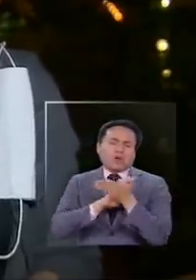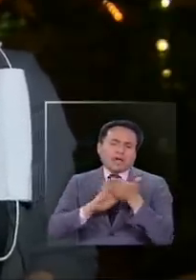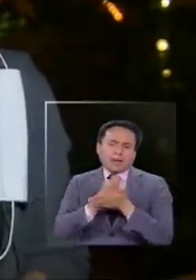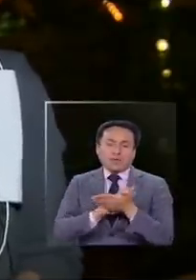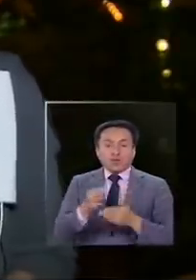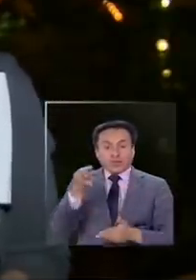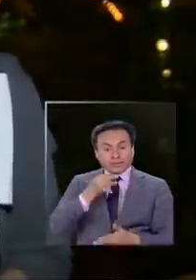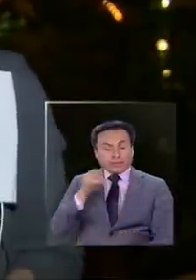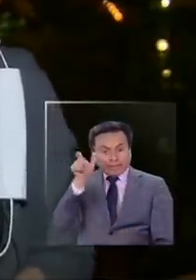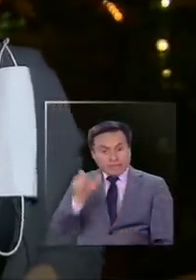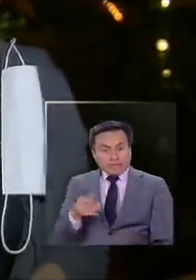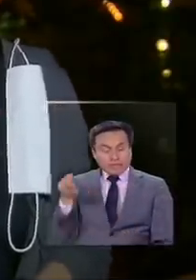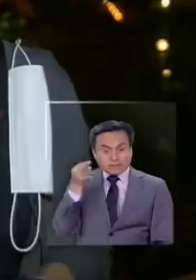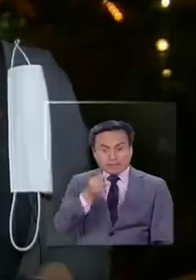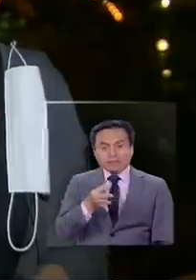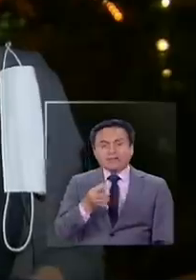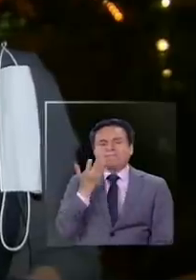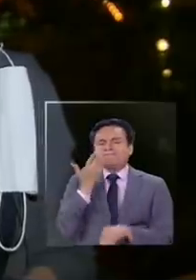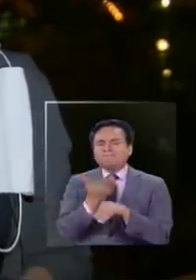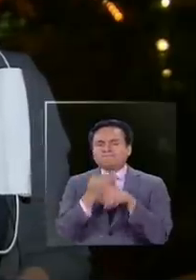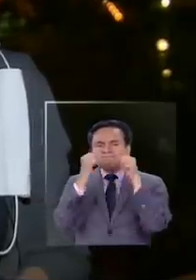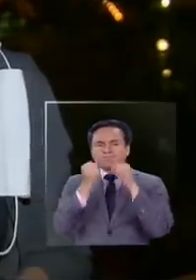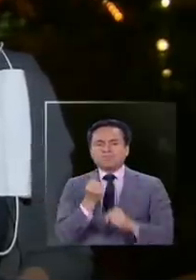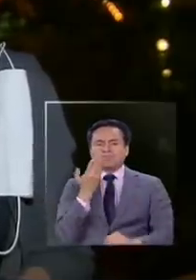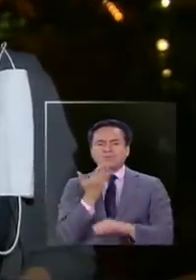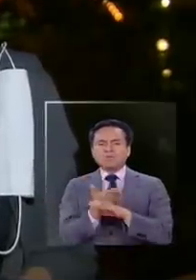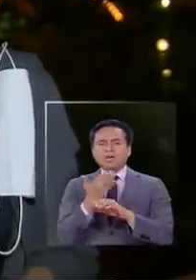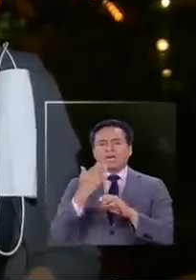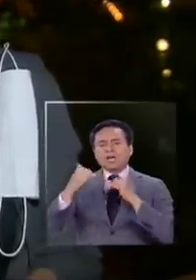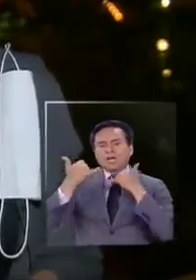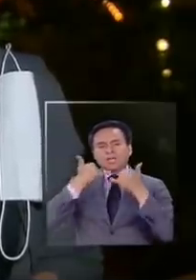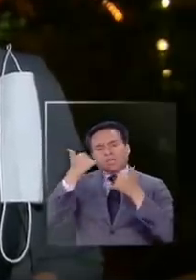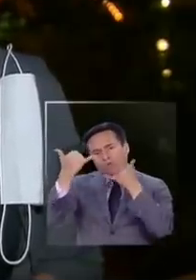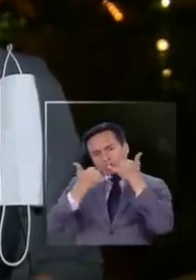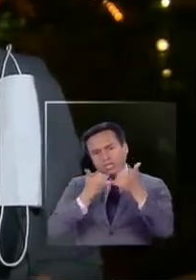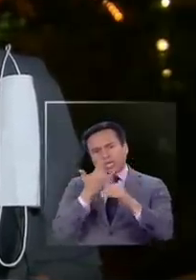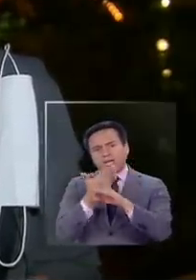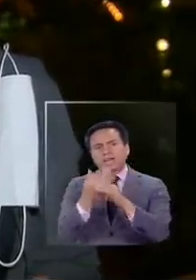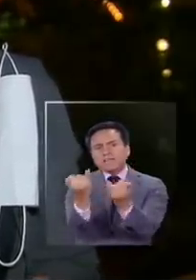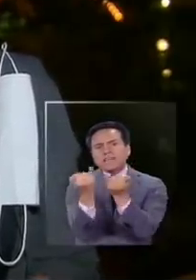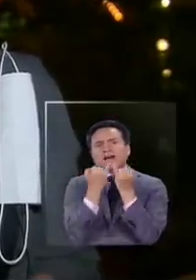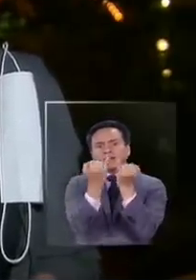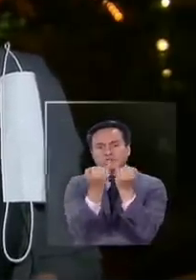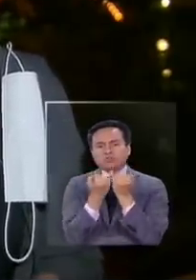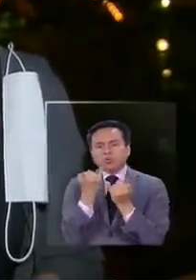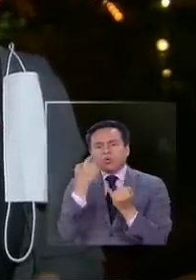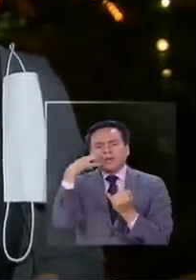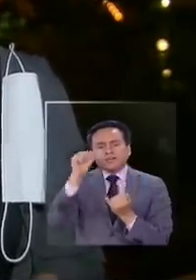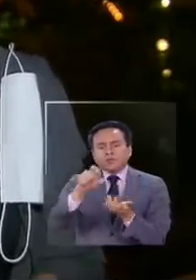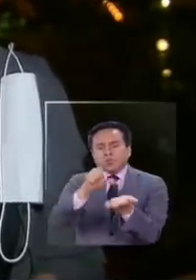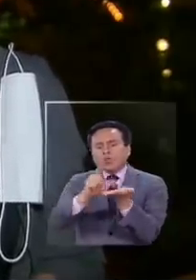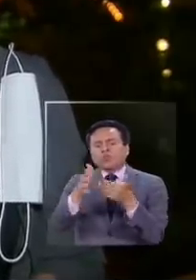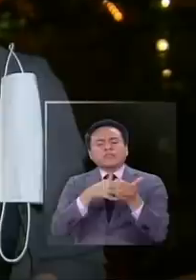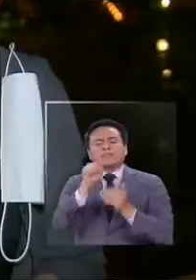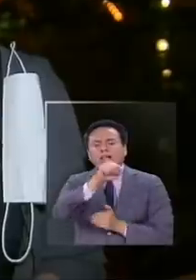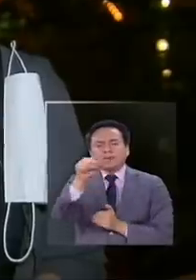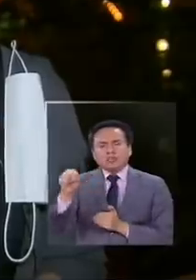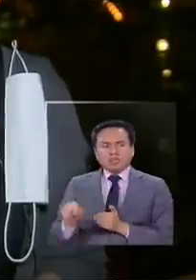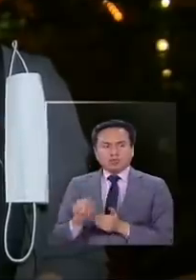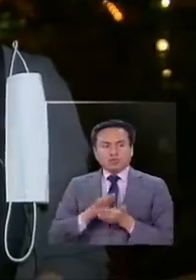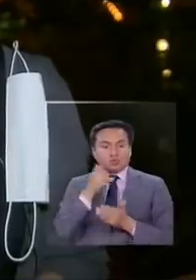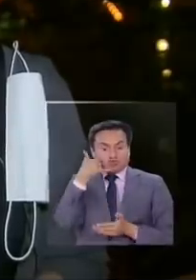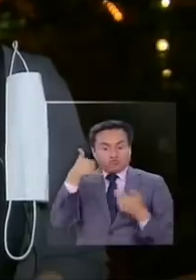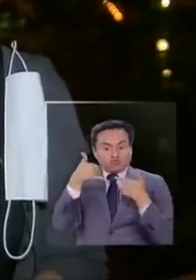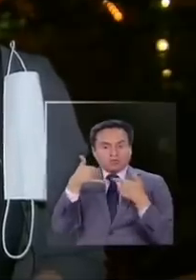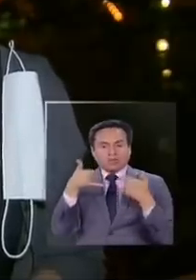decía abiertamente la posibilidad de solicitar a las compañías telefónicas los datos, la ubicación, la georreferenciación. Yo ando con